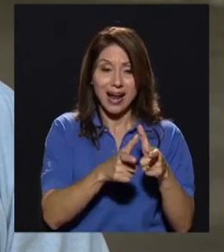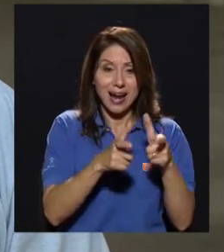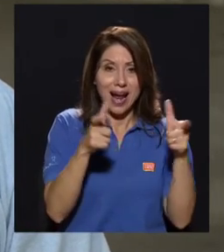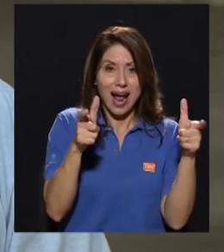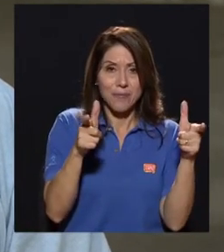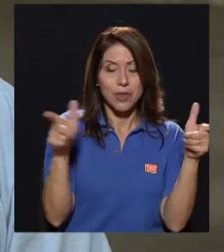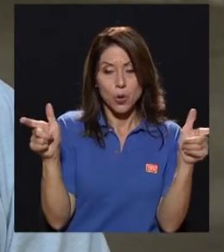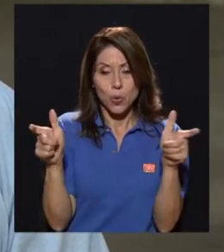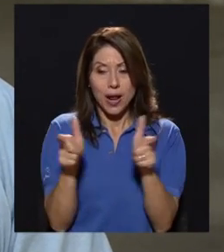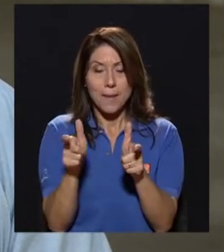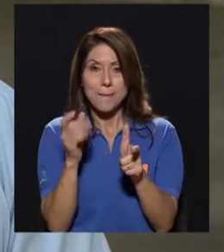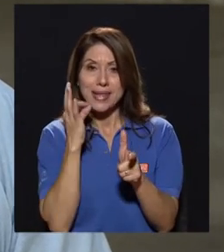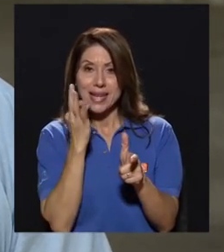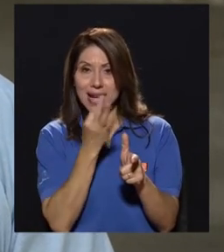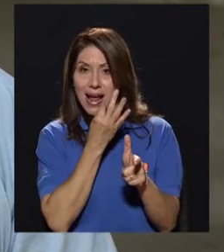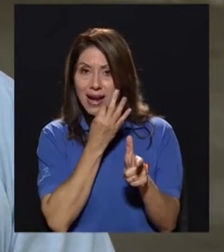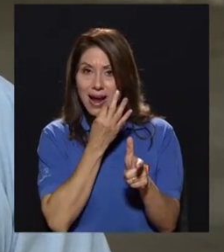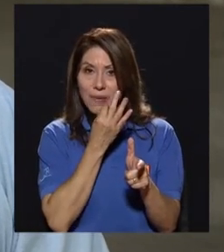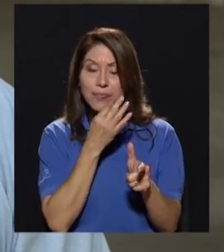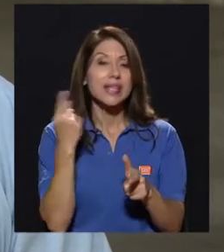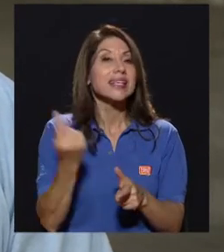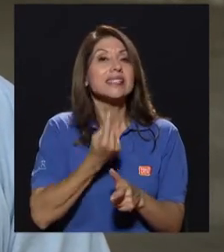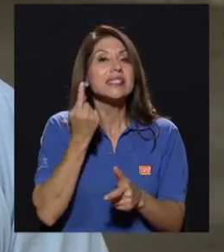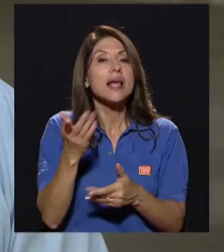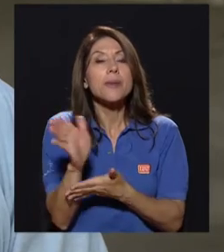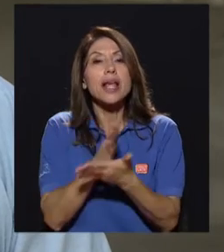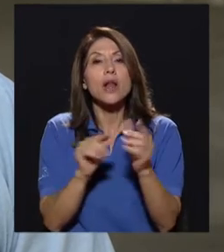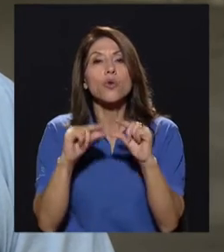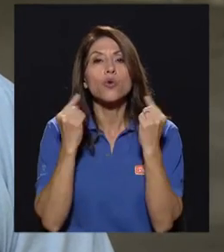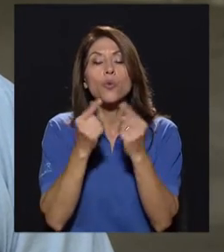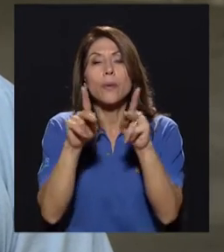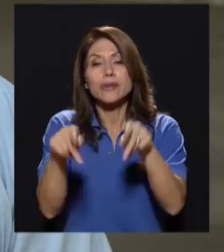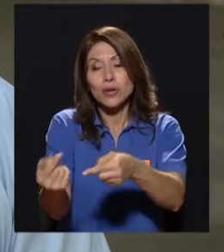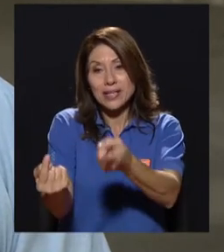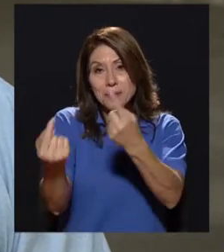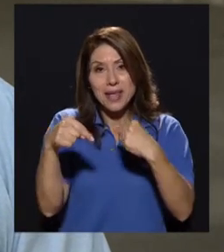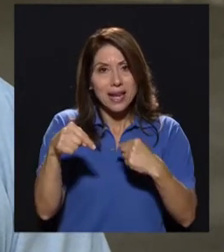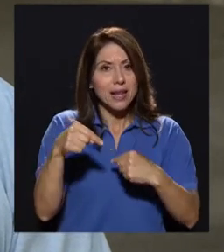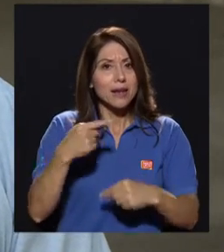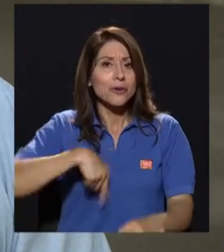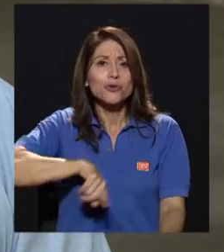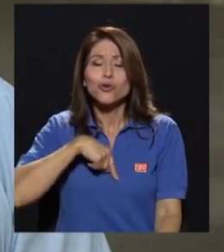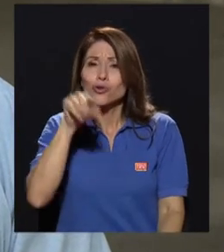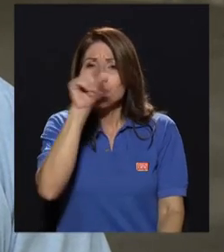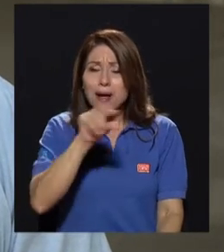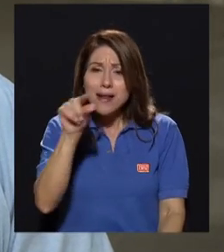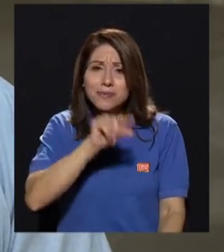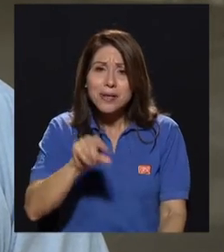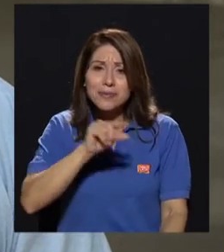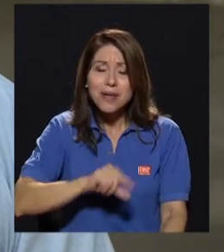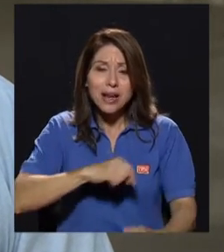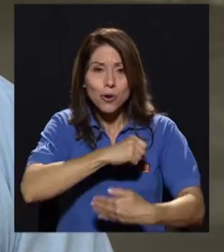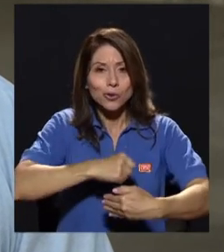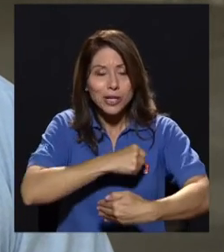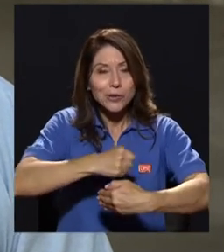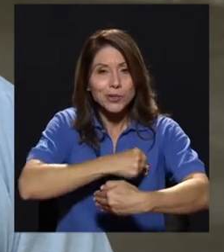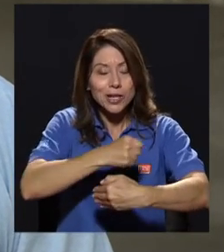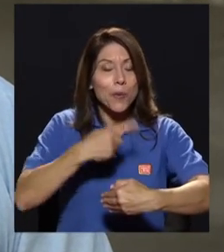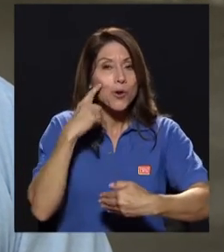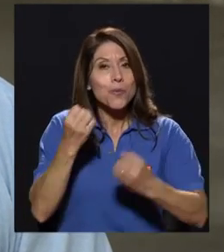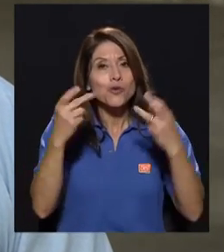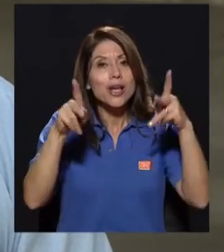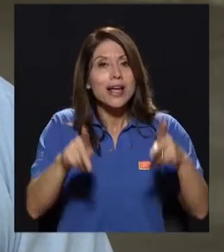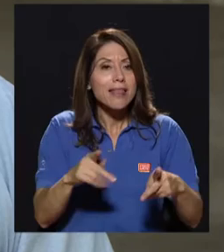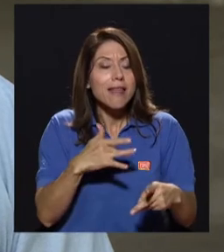10 especies en el museo y cada que viene el público ahora estamos todas las semanas cocinando insectos porque ha tenido, ya hay demasiado